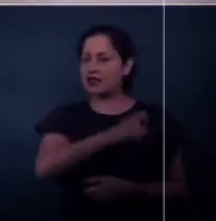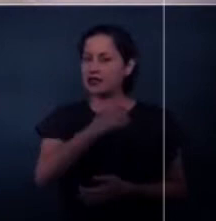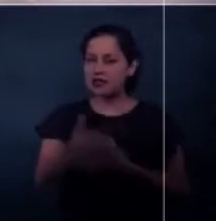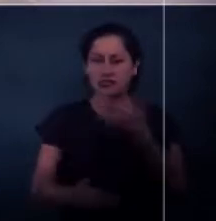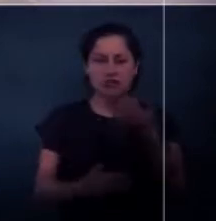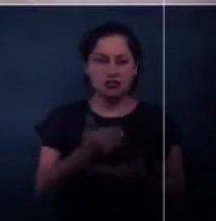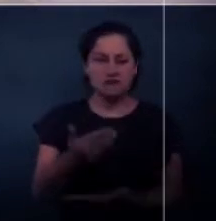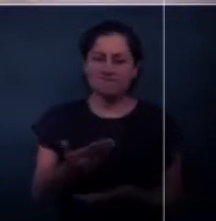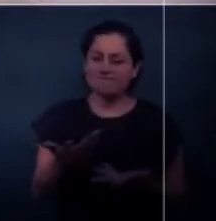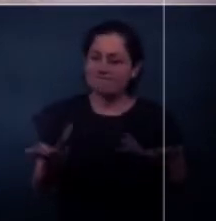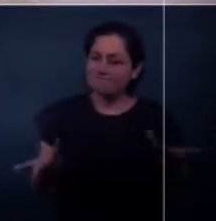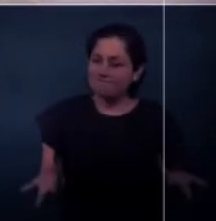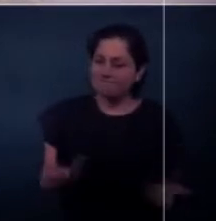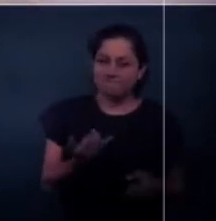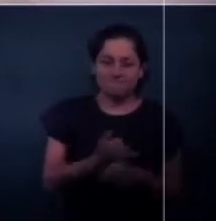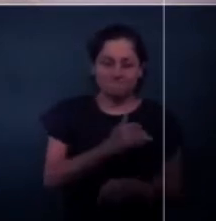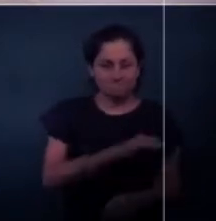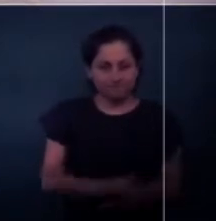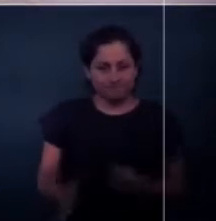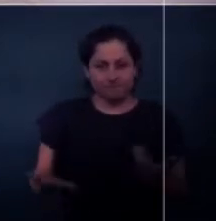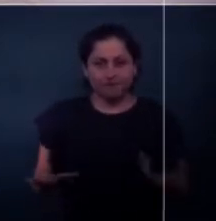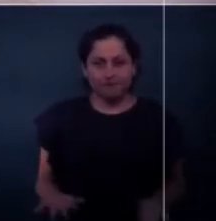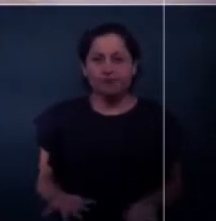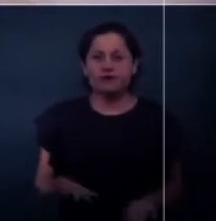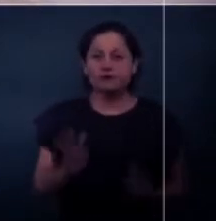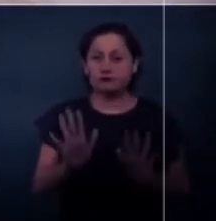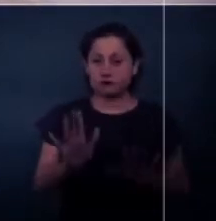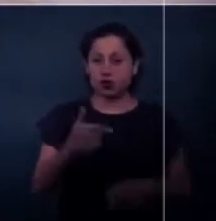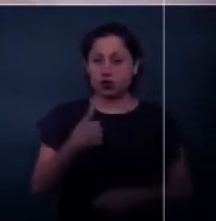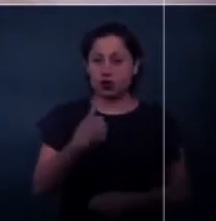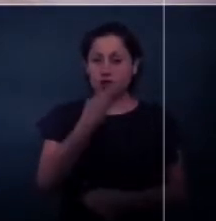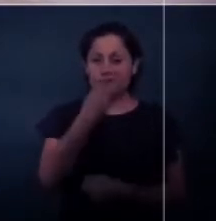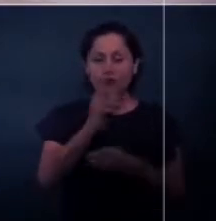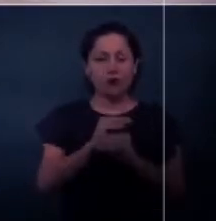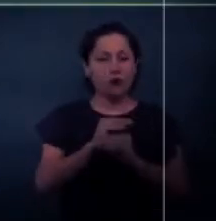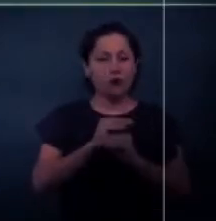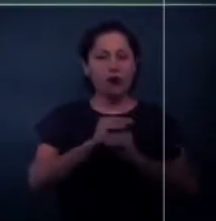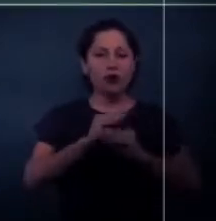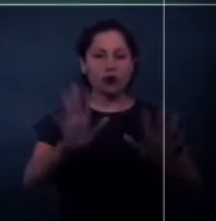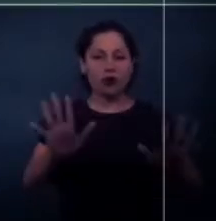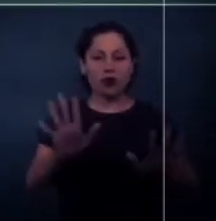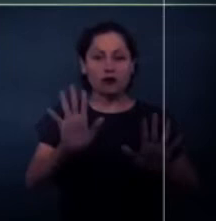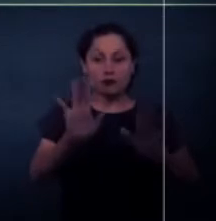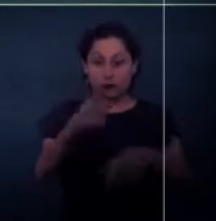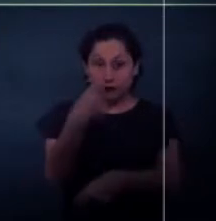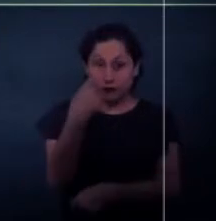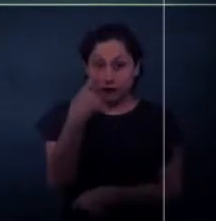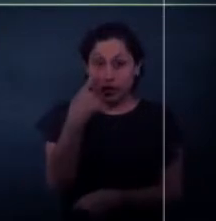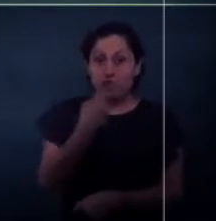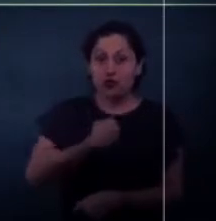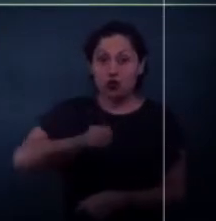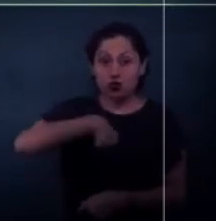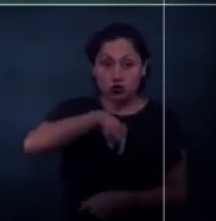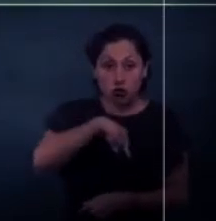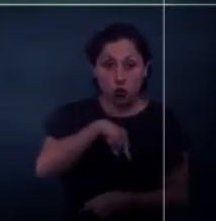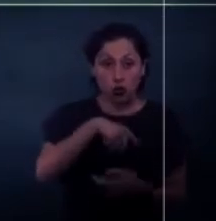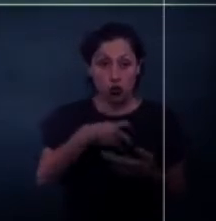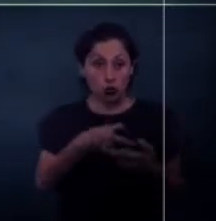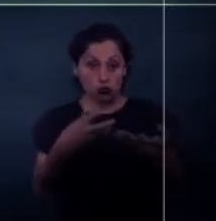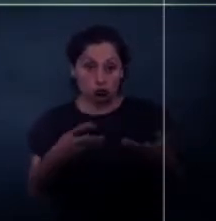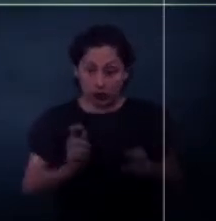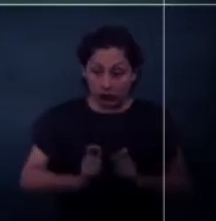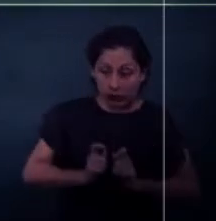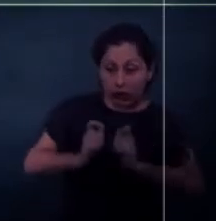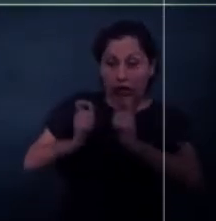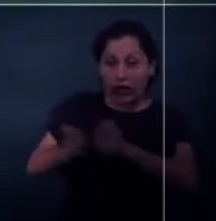Nosotros, quiero decirlo con toda claridad, ya no hemos autorizado concesiones para